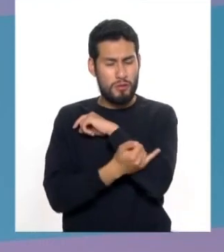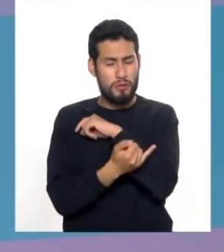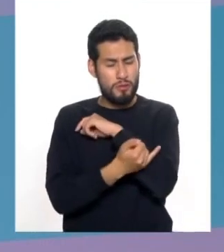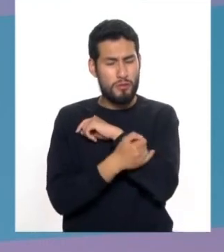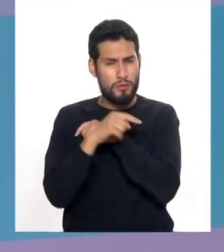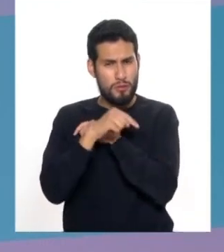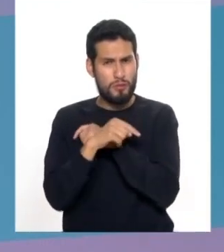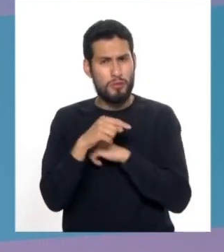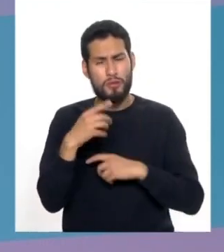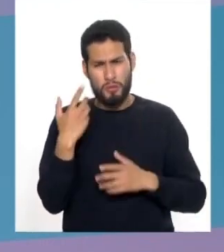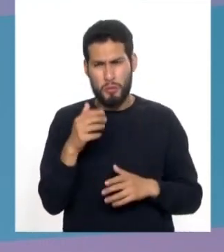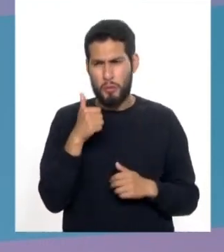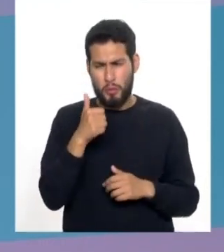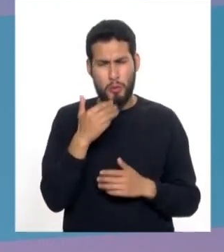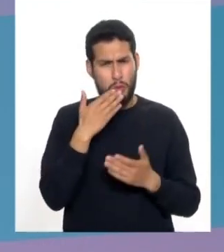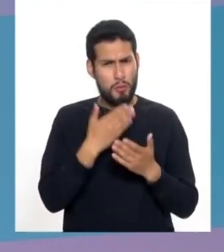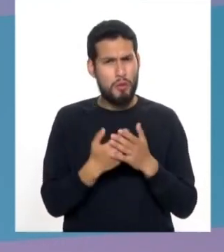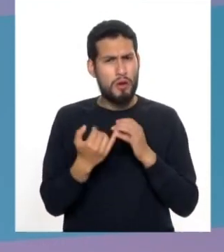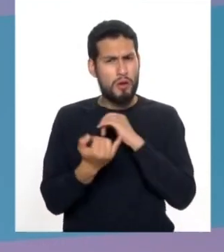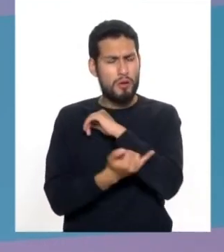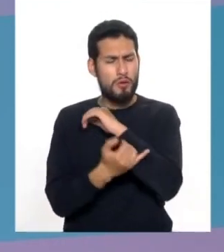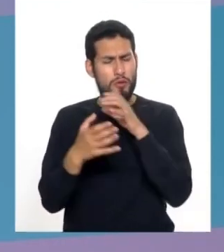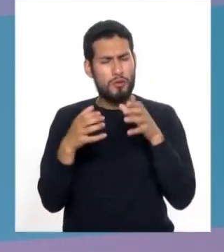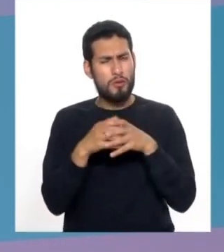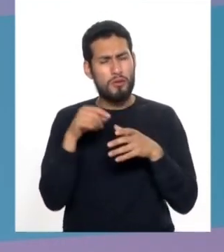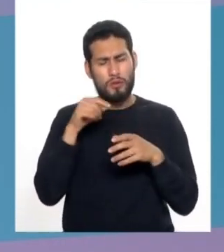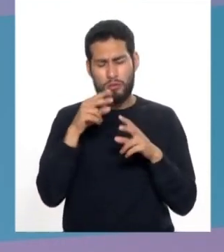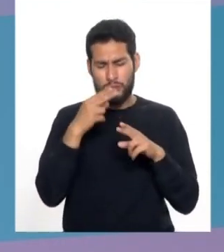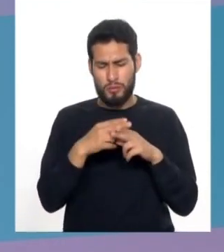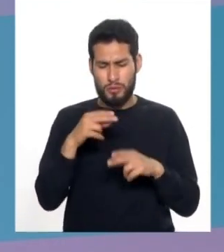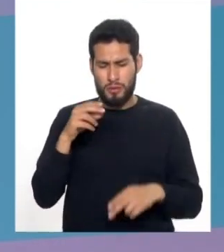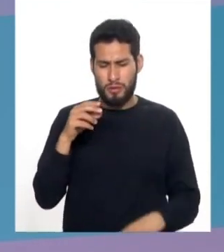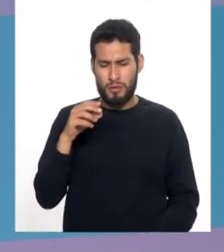confiable que se llama Liro.